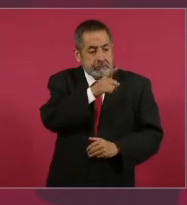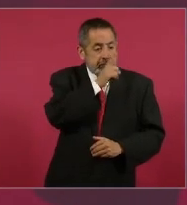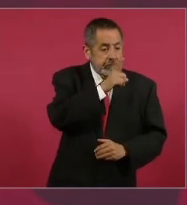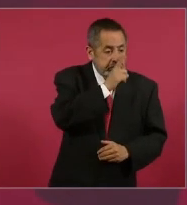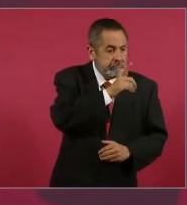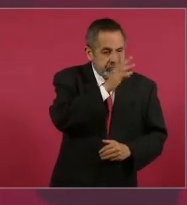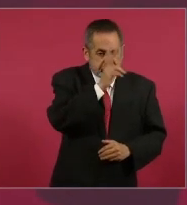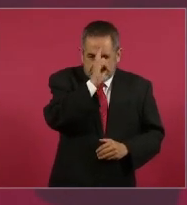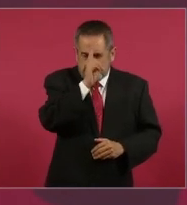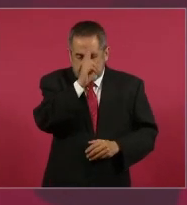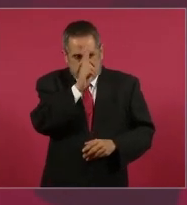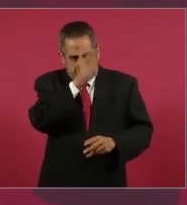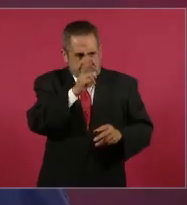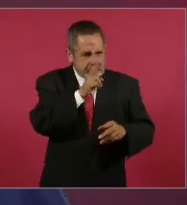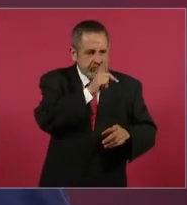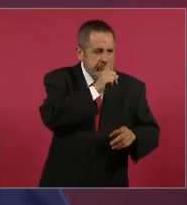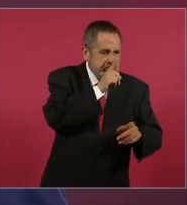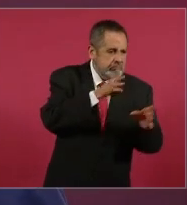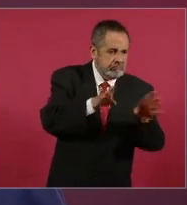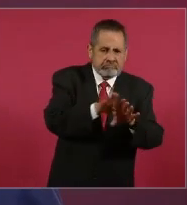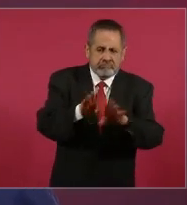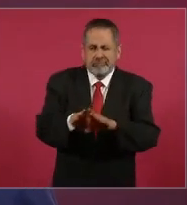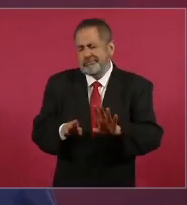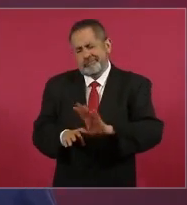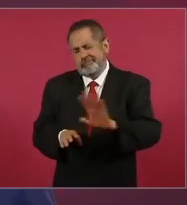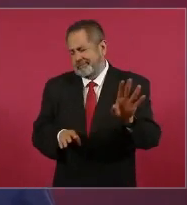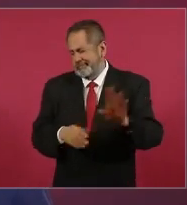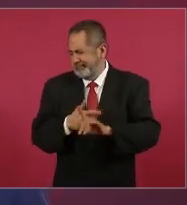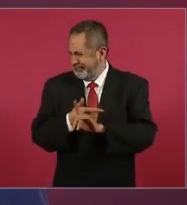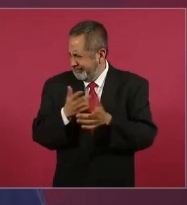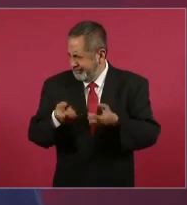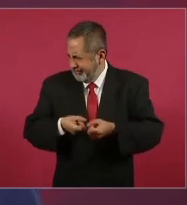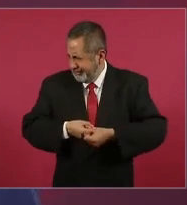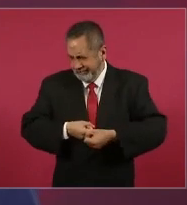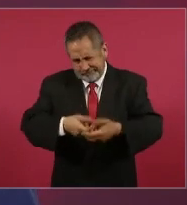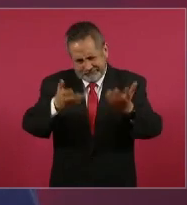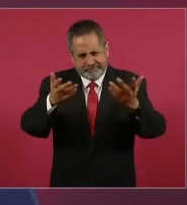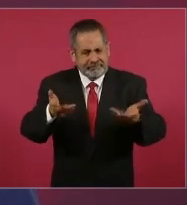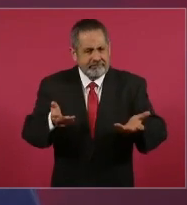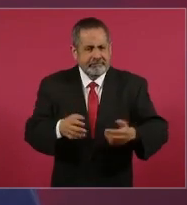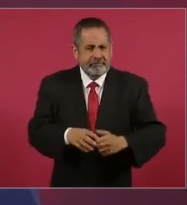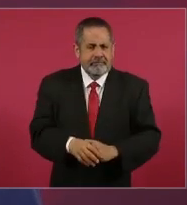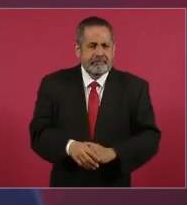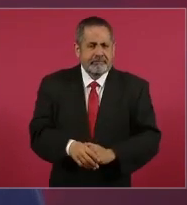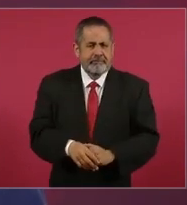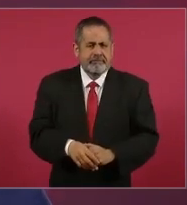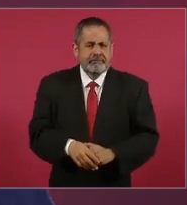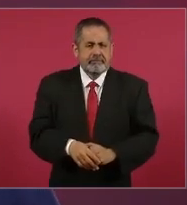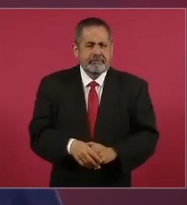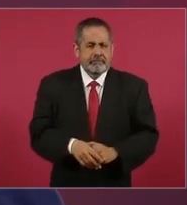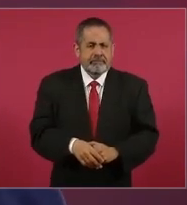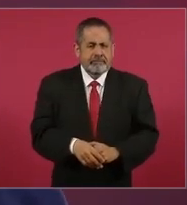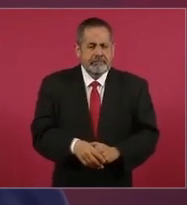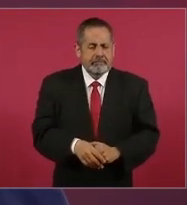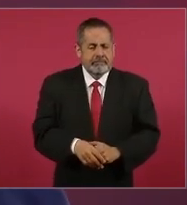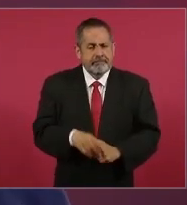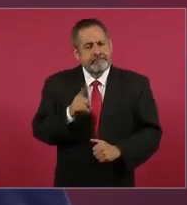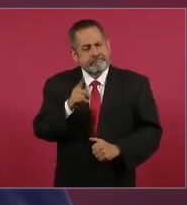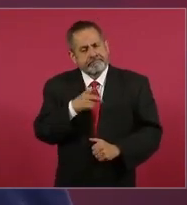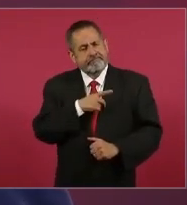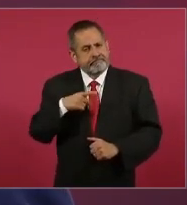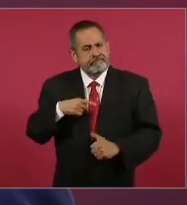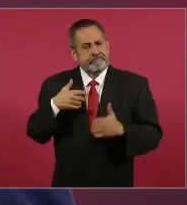no debe haber censura y nada más que se entienda